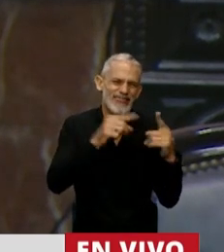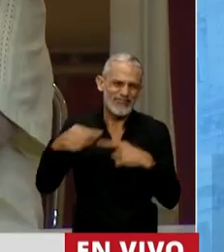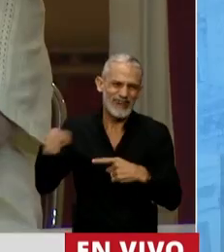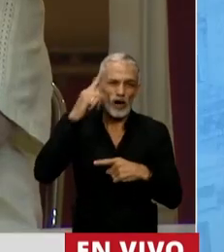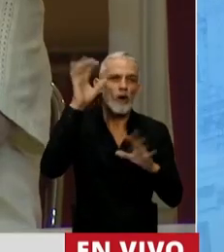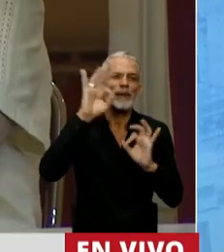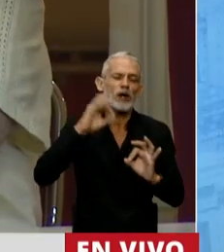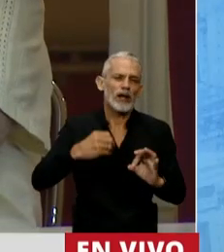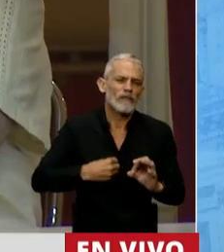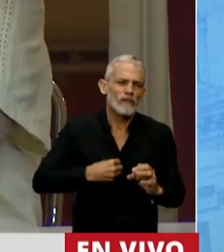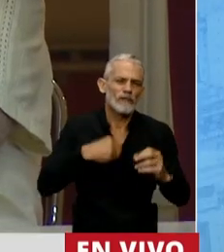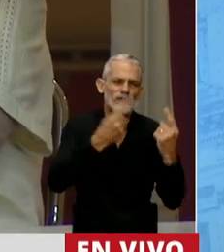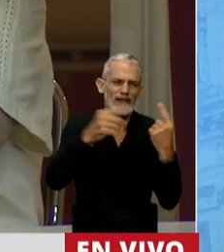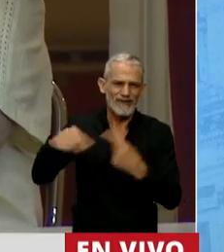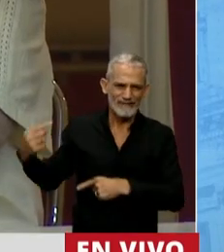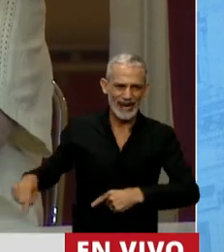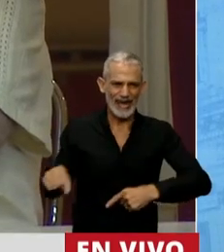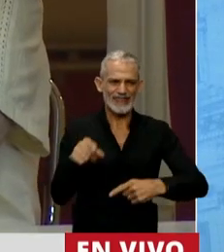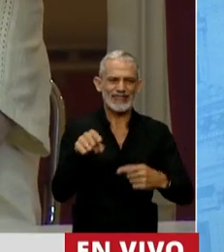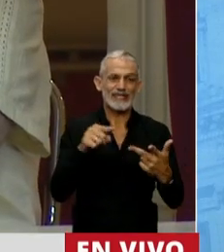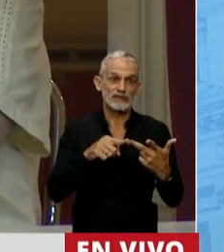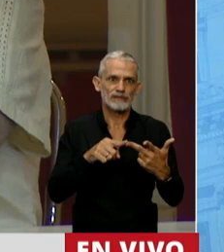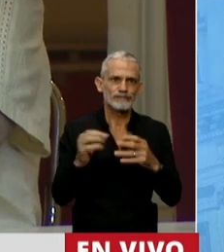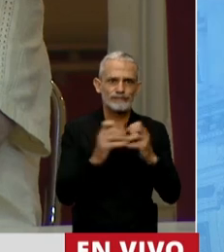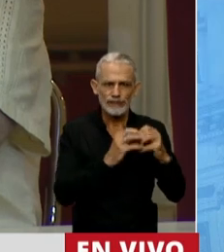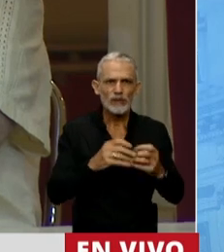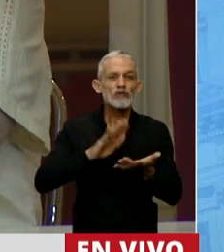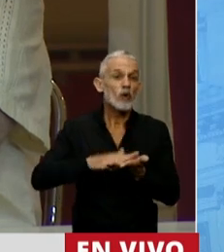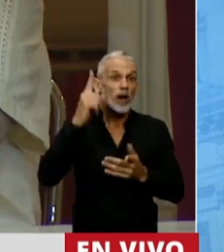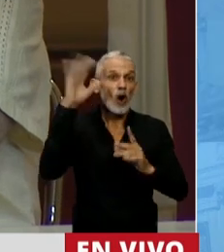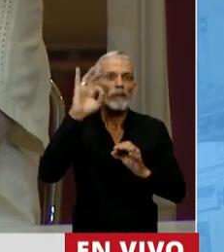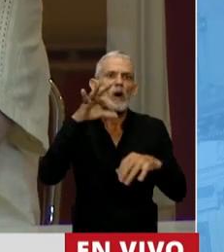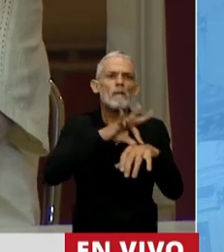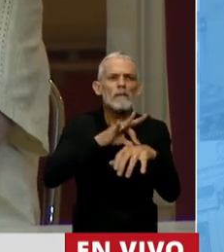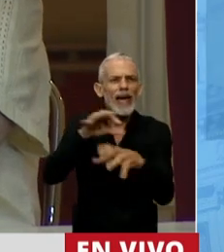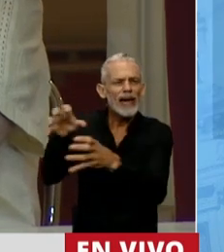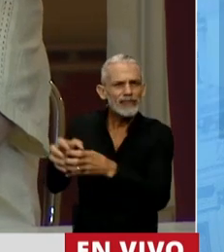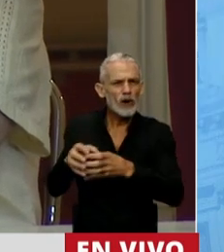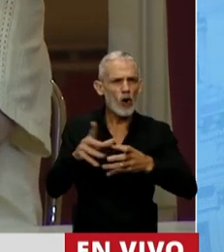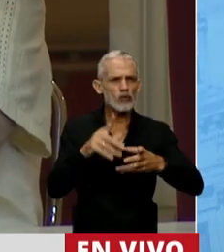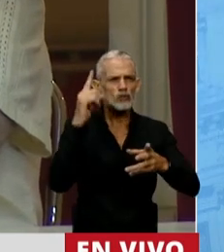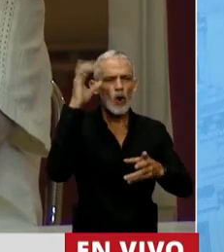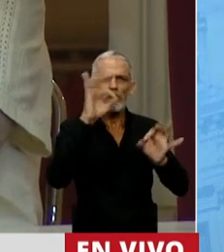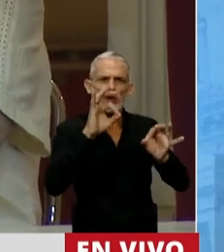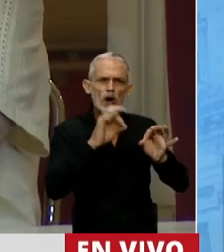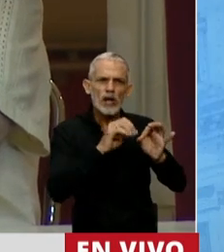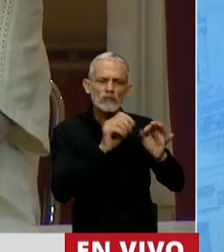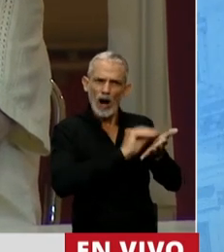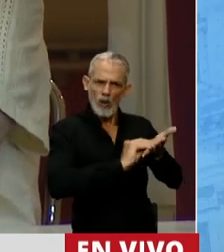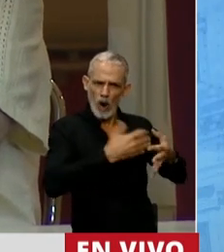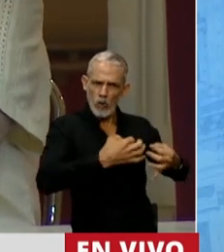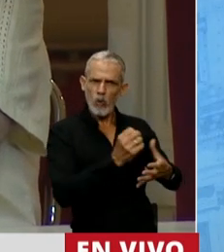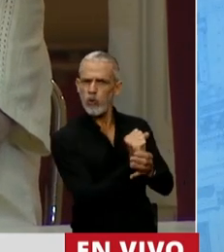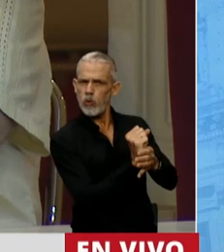opiniones religiosas que se dieron en el debate. Respeto las opiniones médicas, las opiniones de distintos juristas que nos dieron